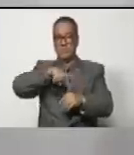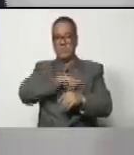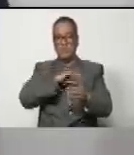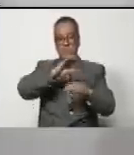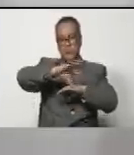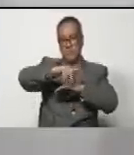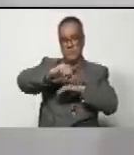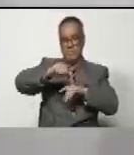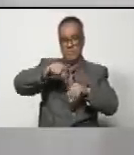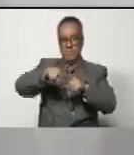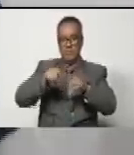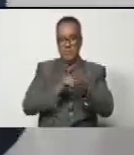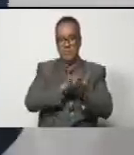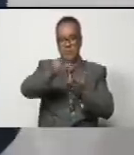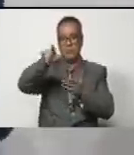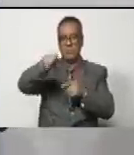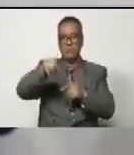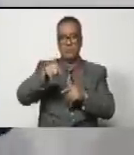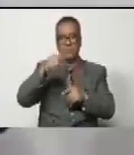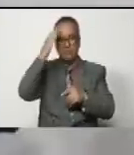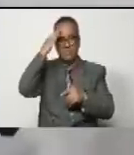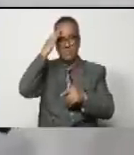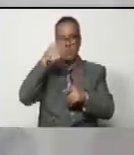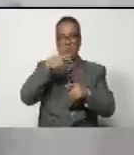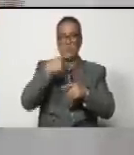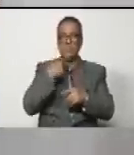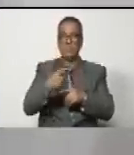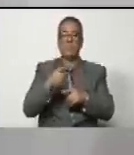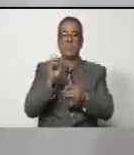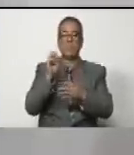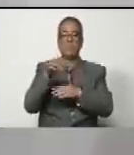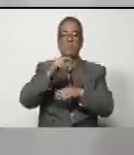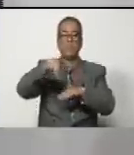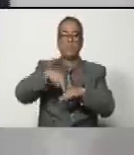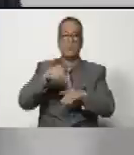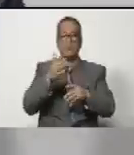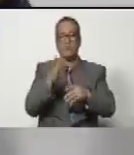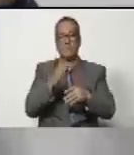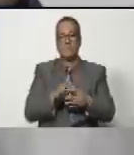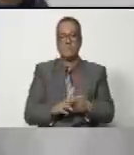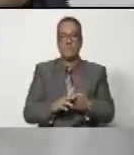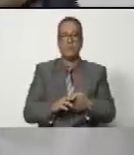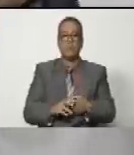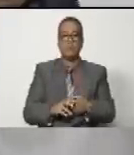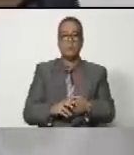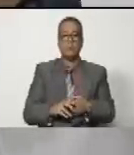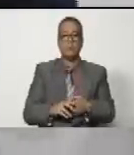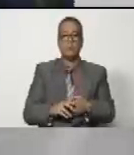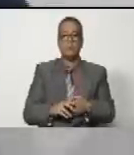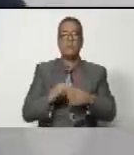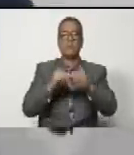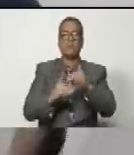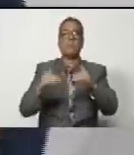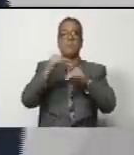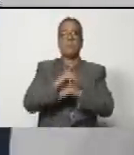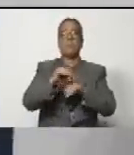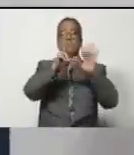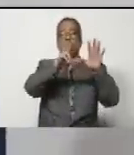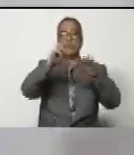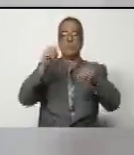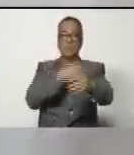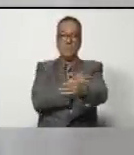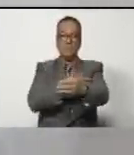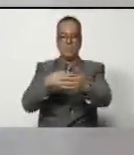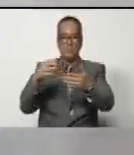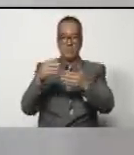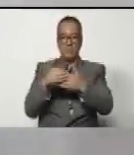un avión, el avión de Entrasurro. Un avión que dijimos acá en esta plenaria que tiene un costo aproximadamente por encima de los 80 millones